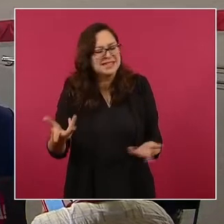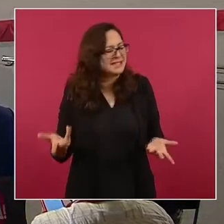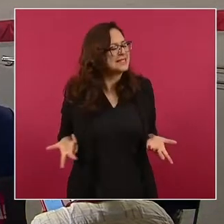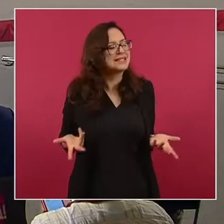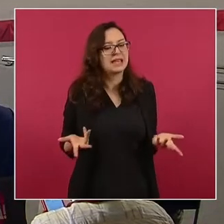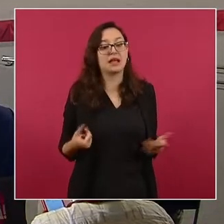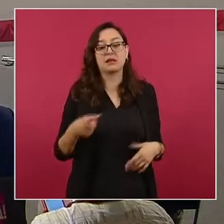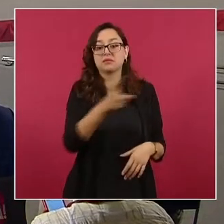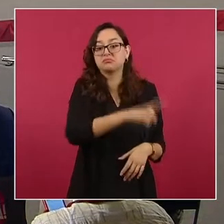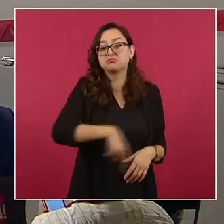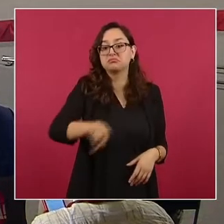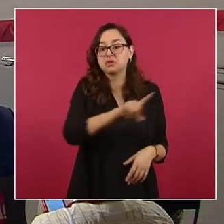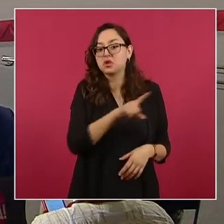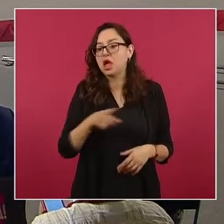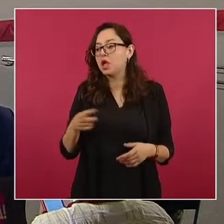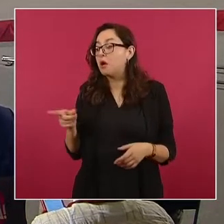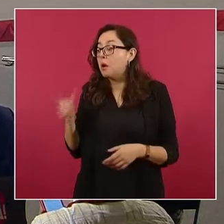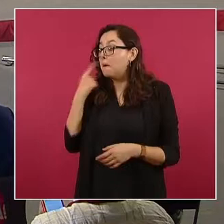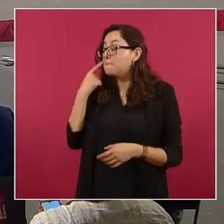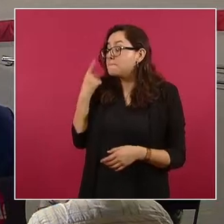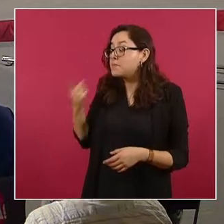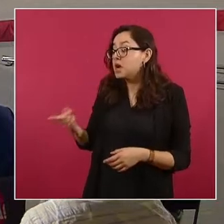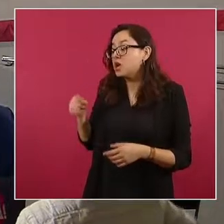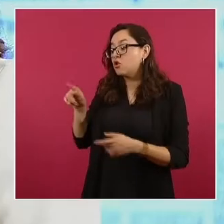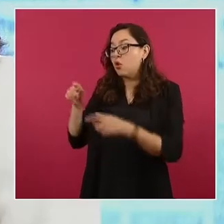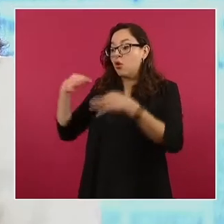con diversos integrantes de la sociedad.